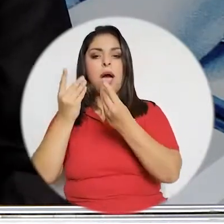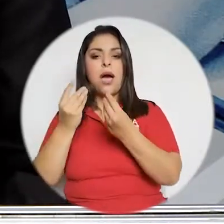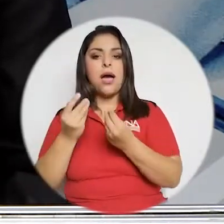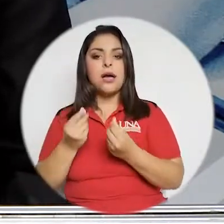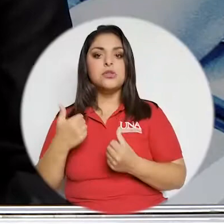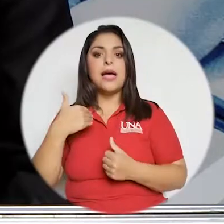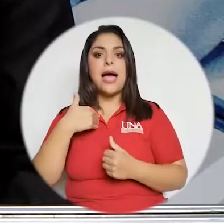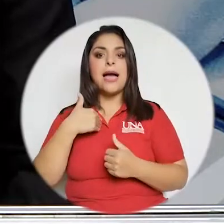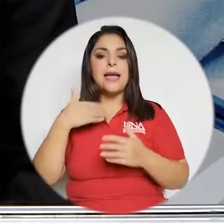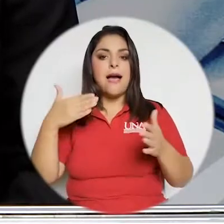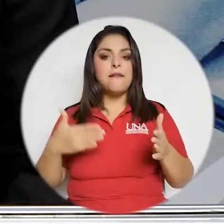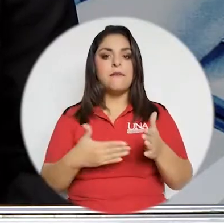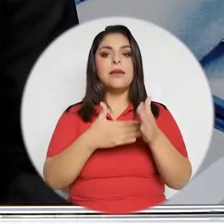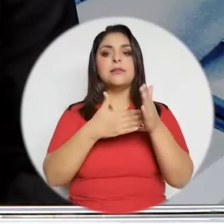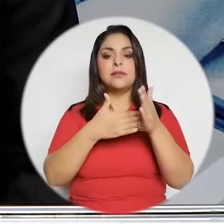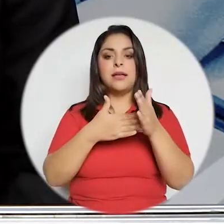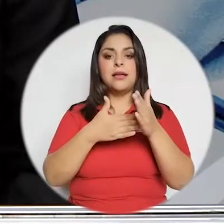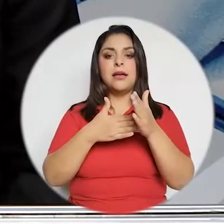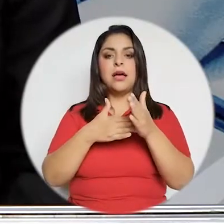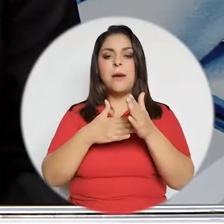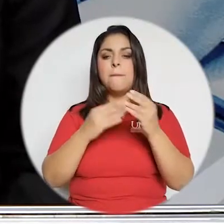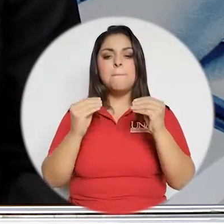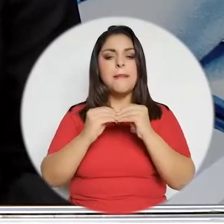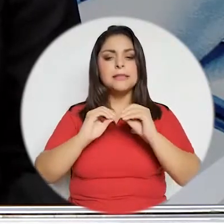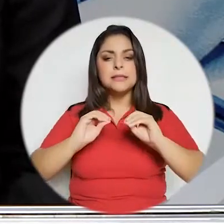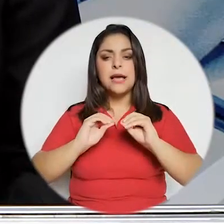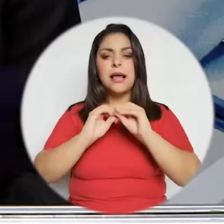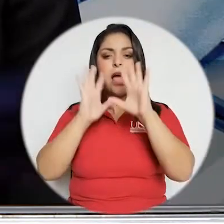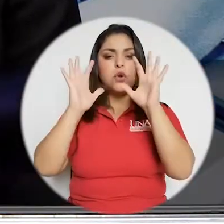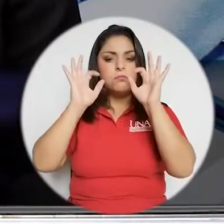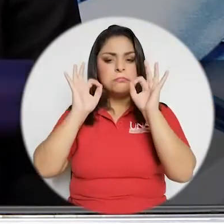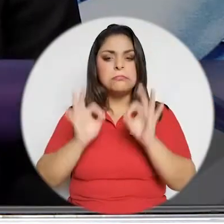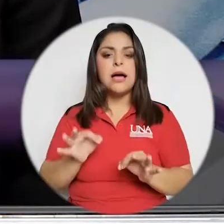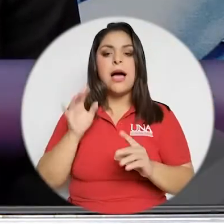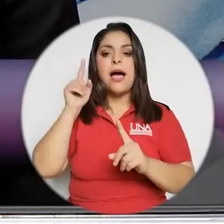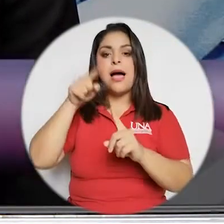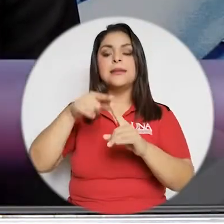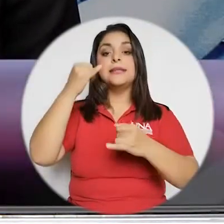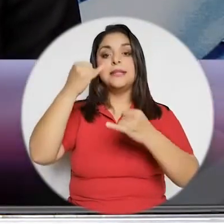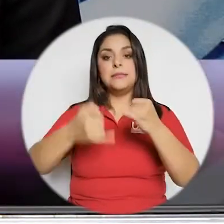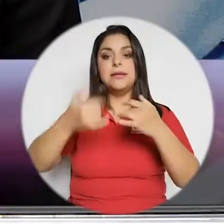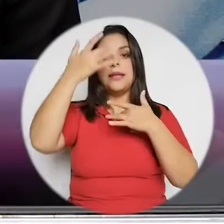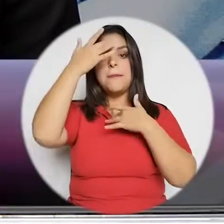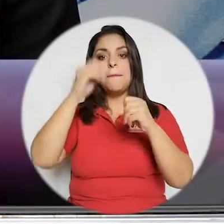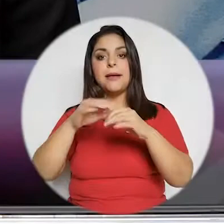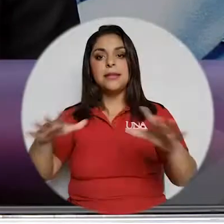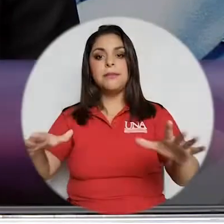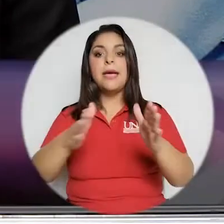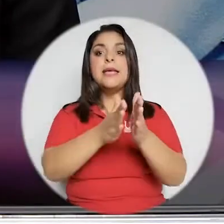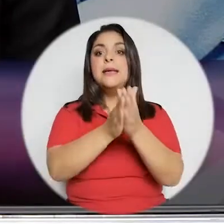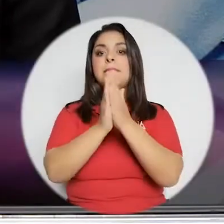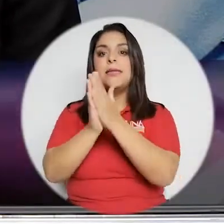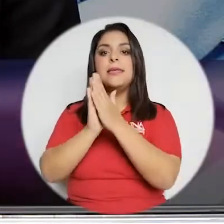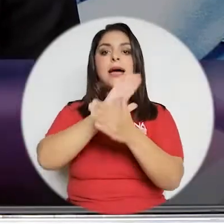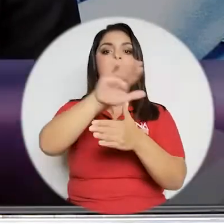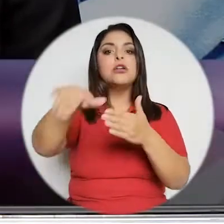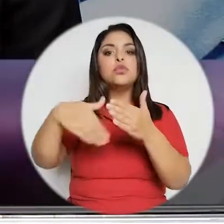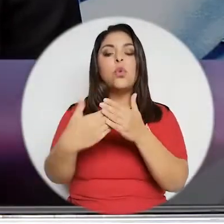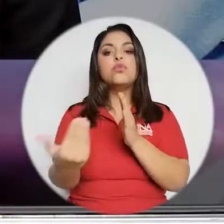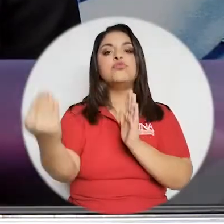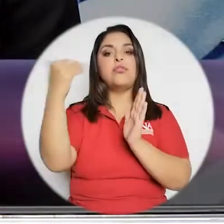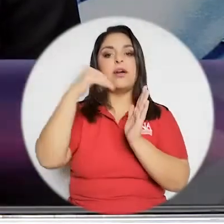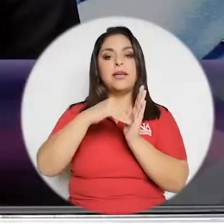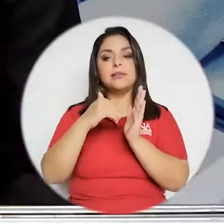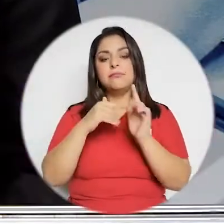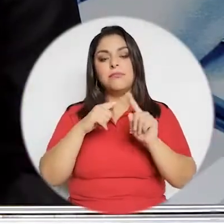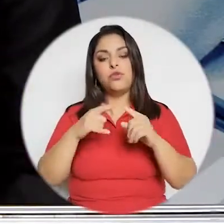vamos a poder hacer un recuento de los daños con mayor claridad hasta que termine la pandemia y podamos pedirle a todos y todas que